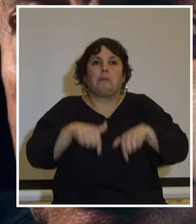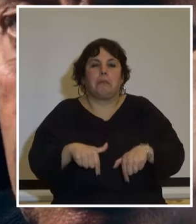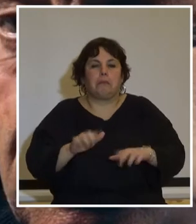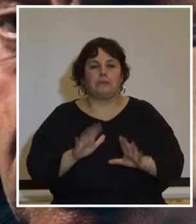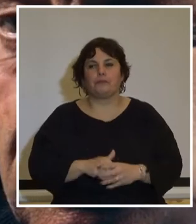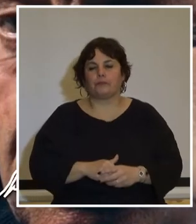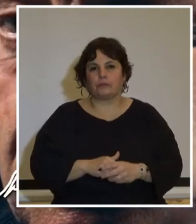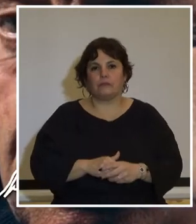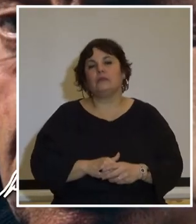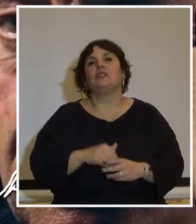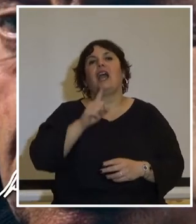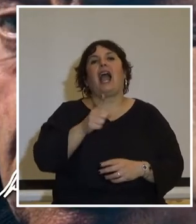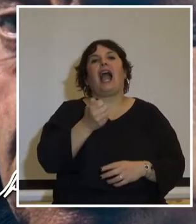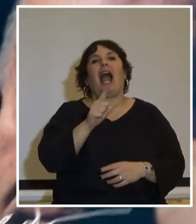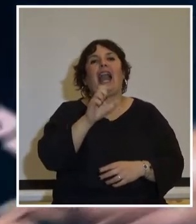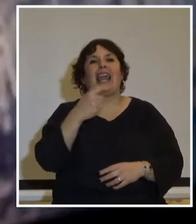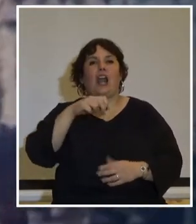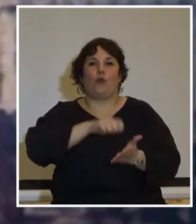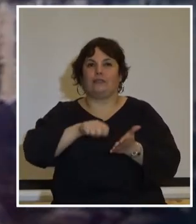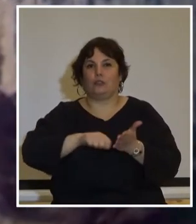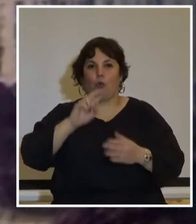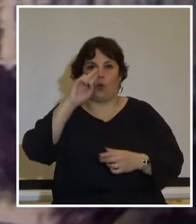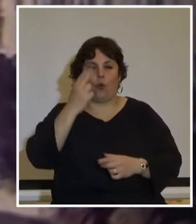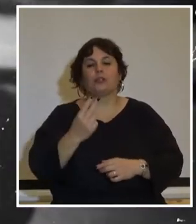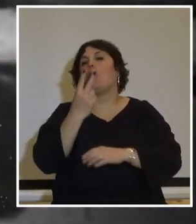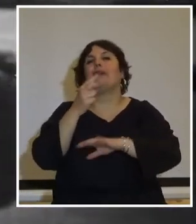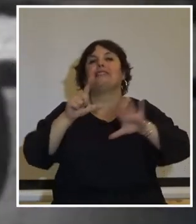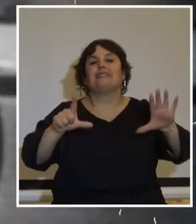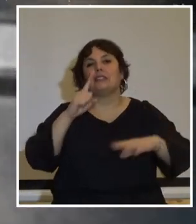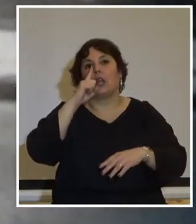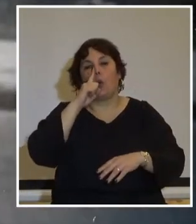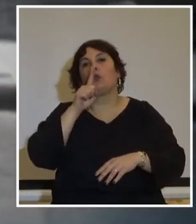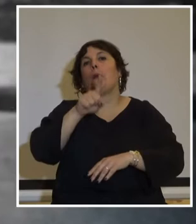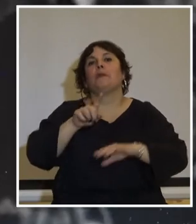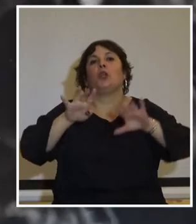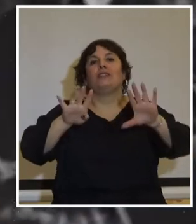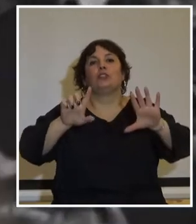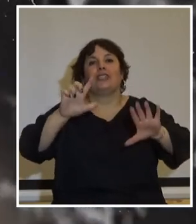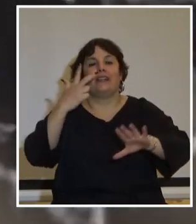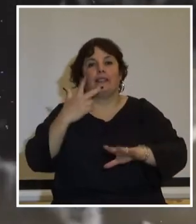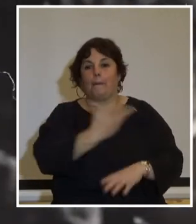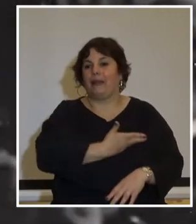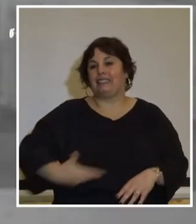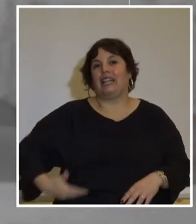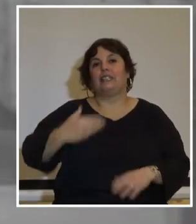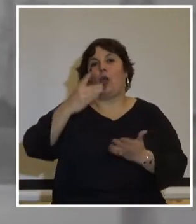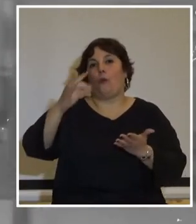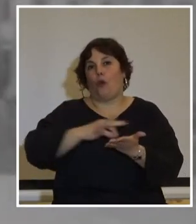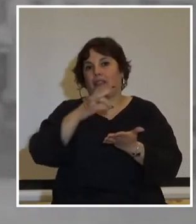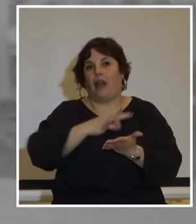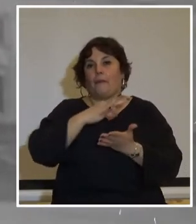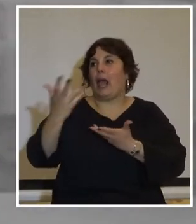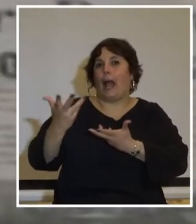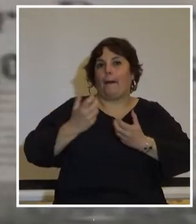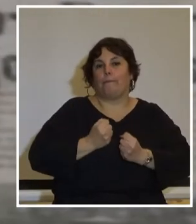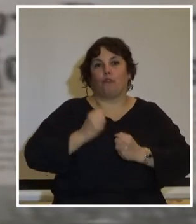estar. Eduardo Galeano. El 27 de junio de 1973, el presidente Juan María Mortamerri, con el apoyo de